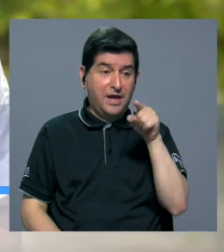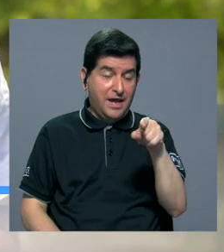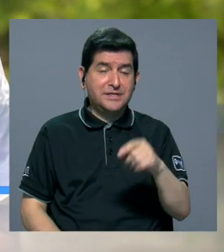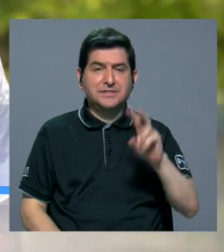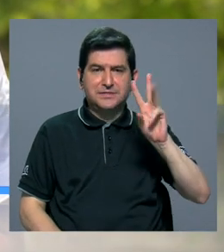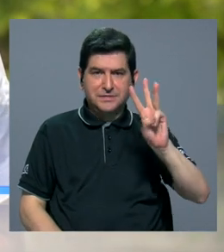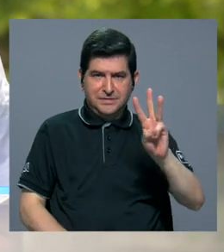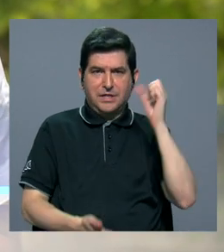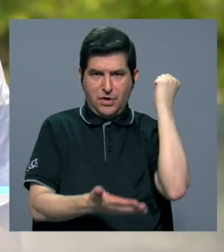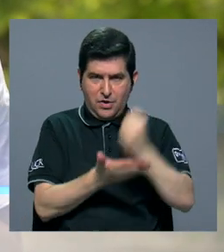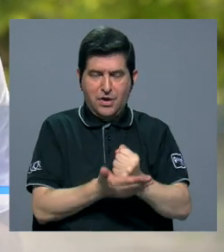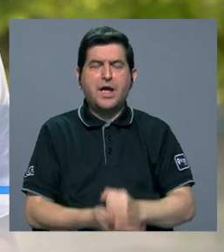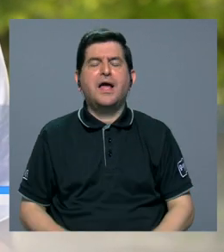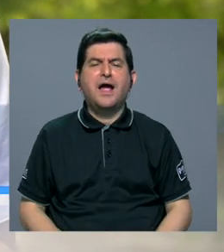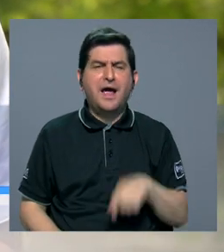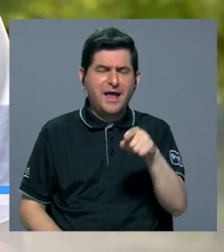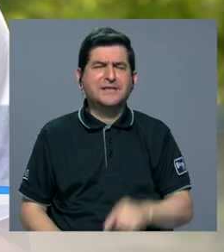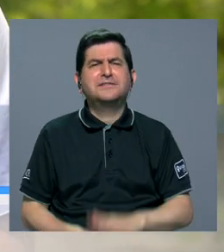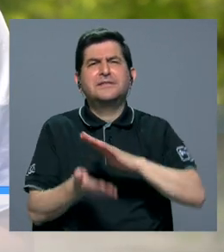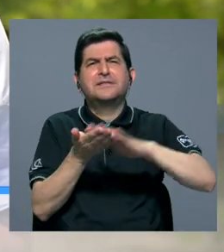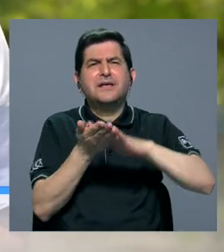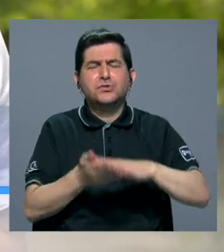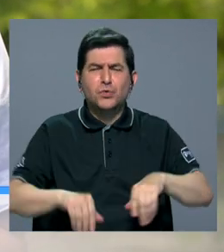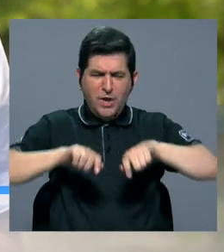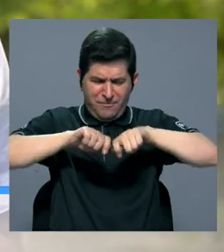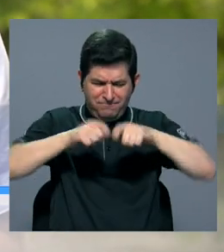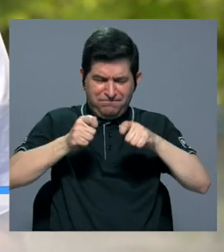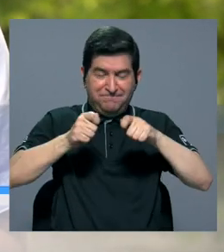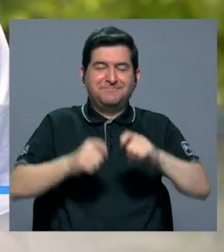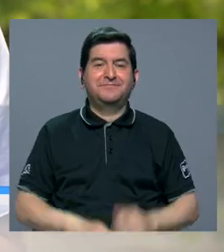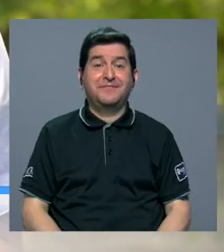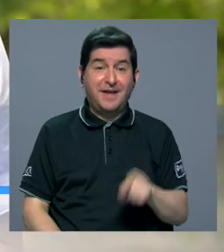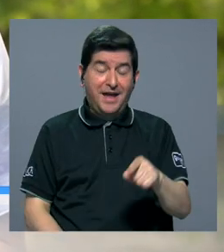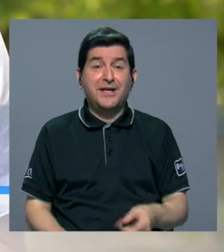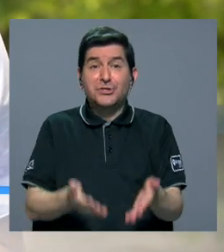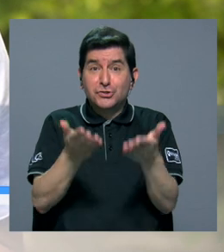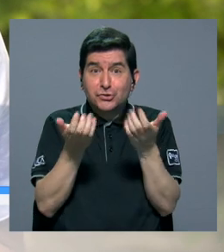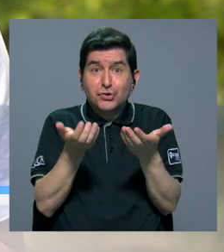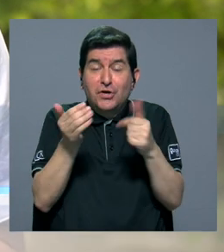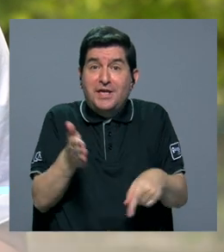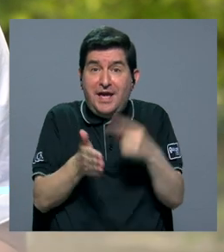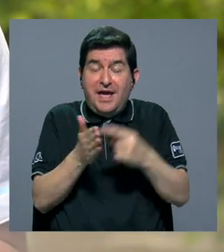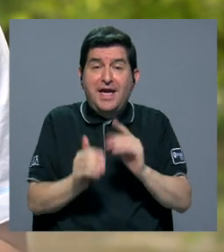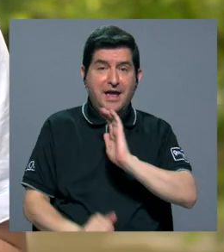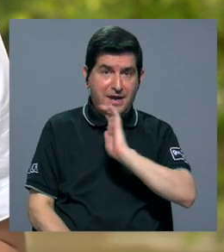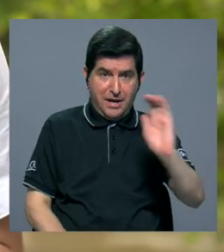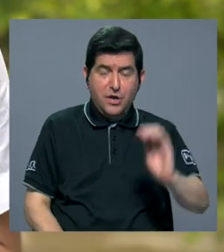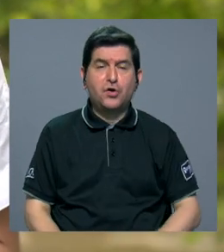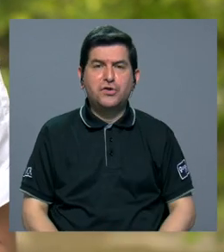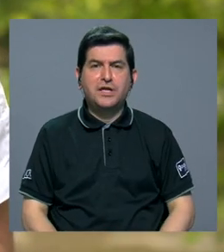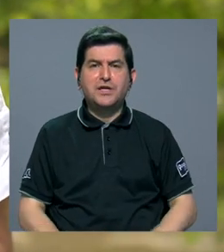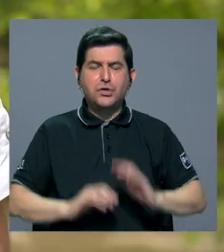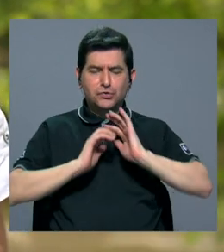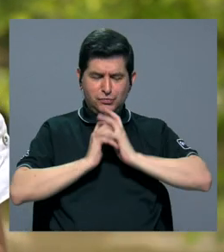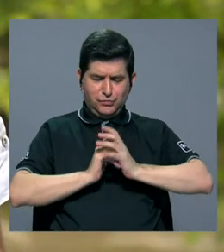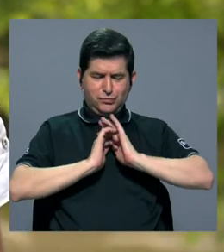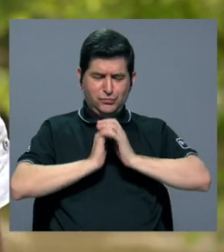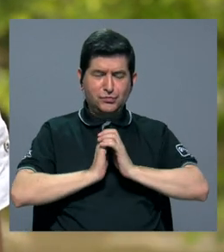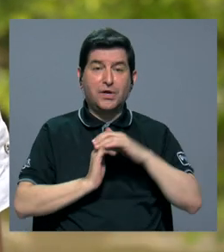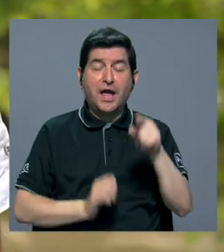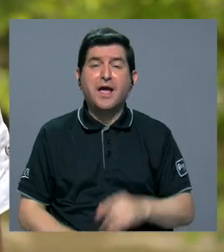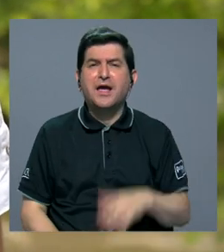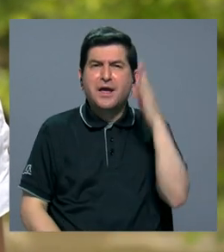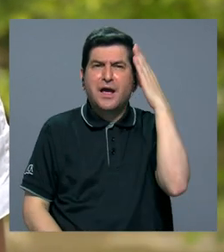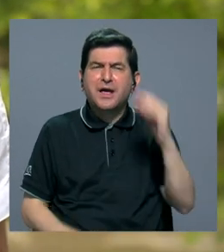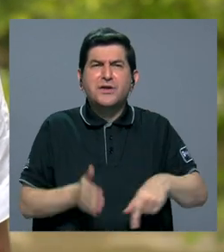beneficio de que tiene una textura crujiente y eso es lo que decían de hecho muchas veces los niños que están en el espectro autista. Ellos